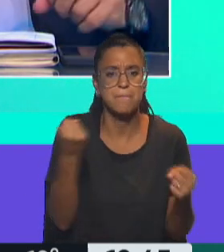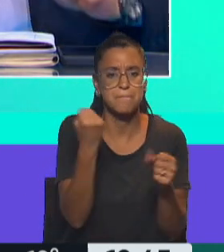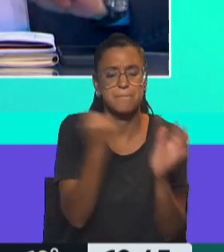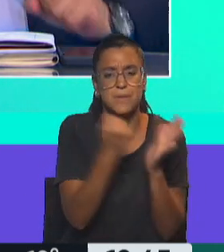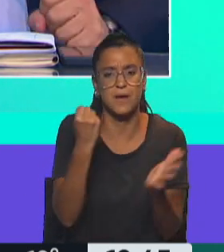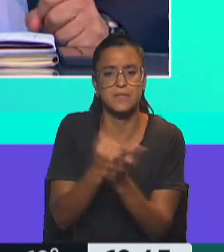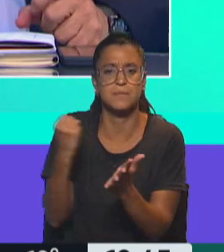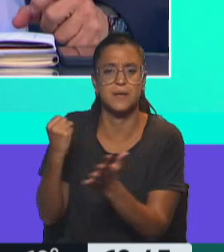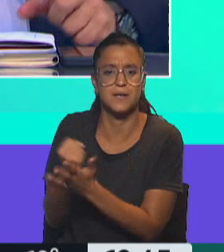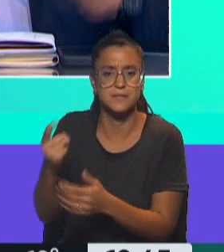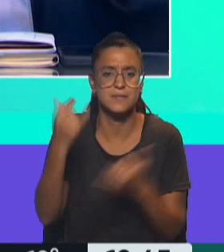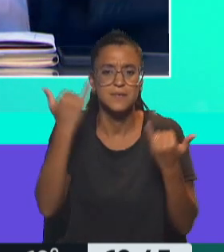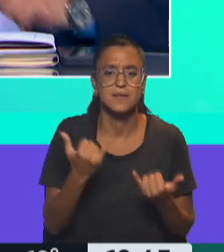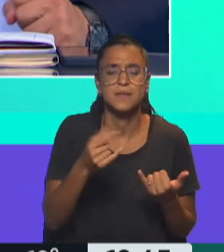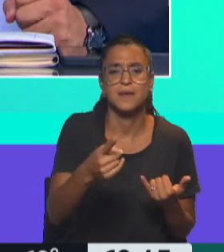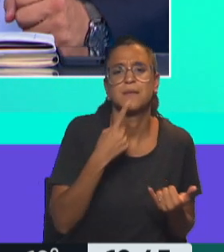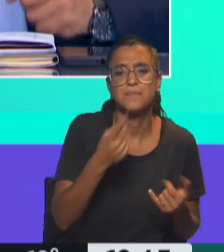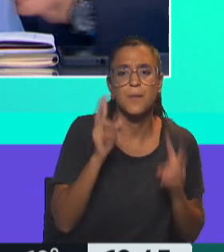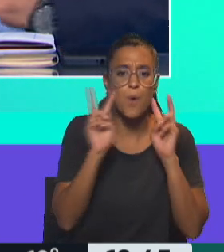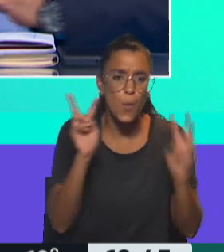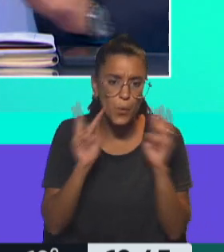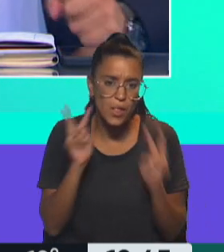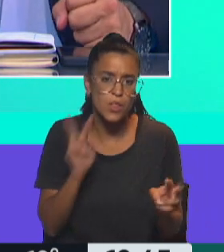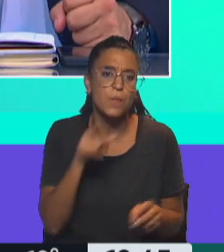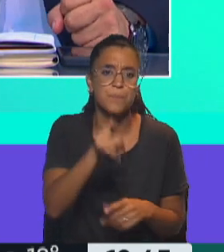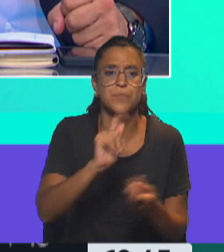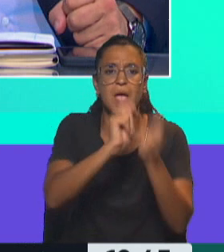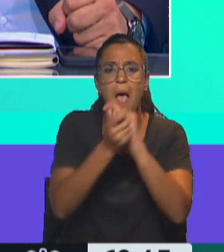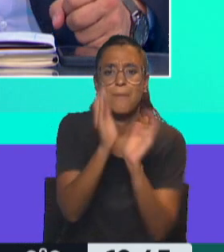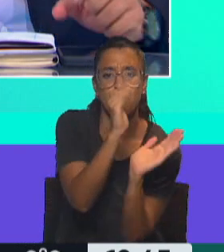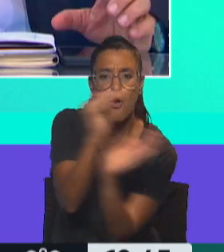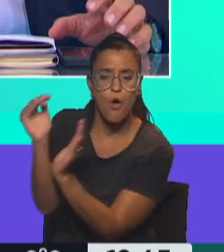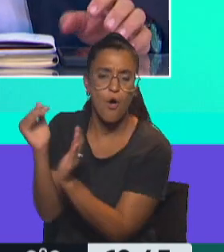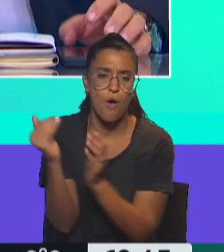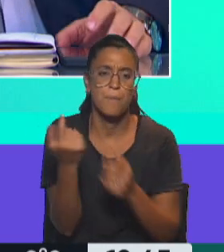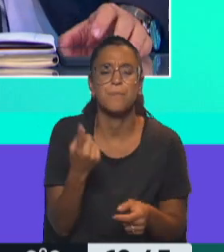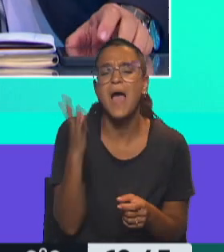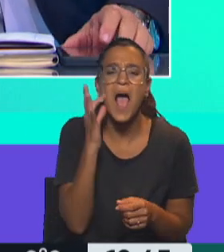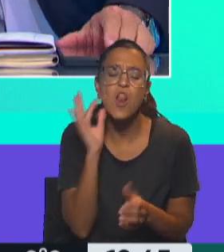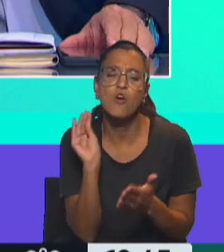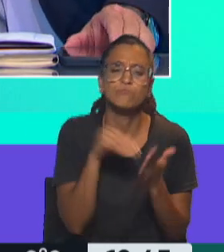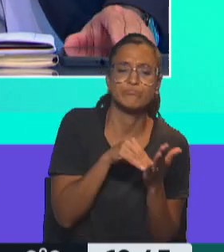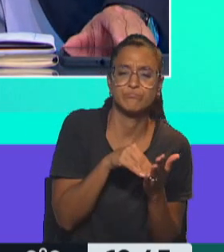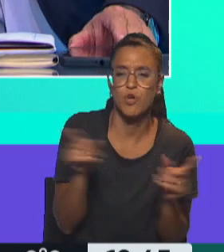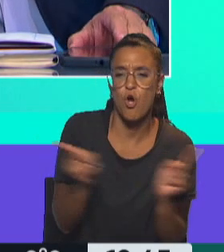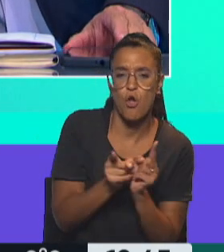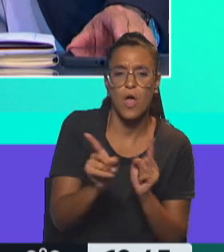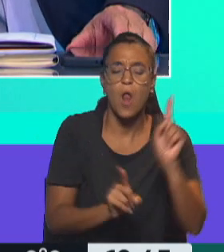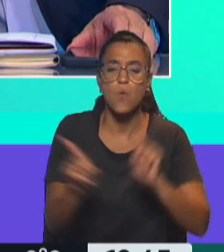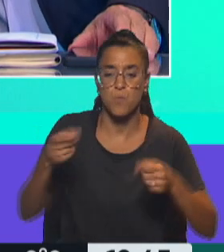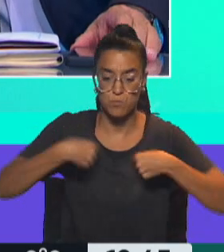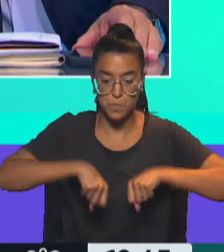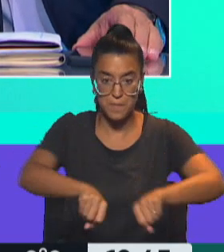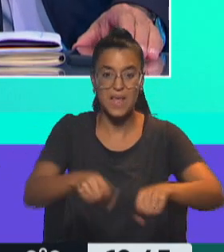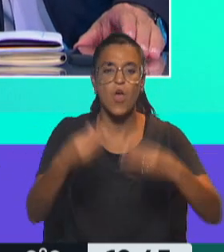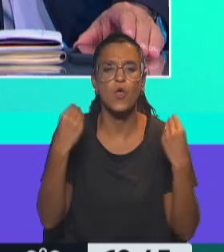y alguna mermelada también que ahí estamos viendo justamente. Claro, es el cambio del pacaje. Primeras líneas. Sumamos algo muy cortito. En algunos casos los supermercados